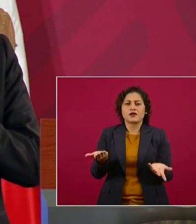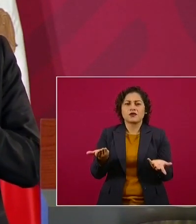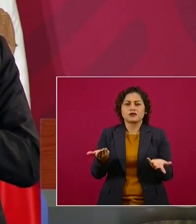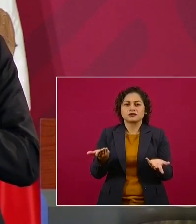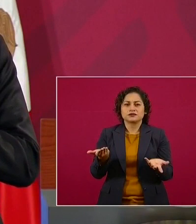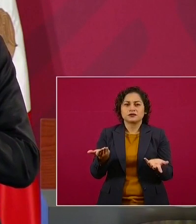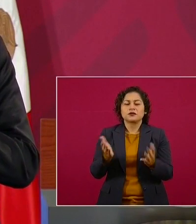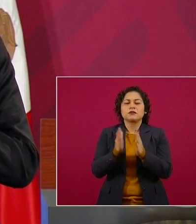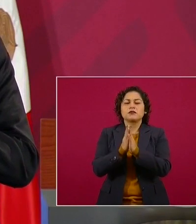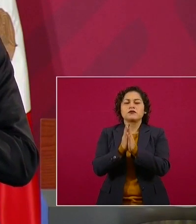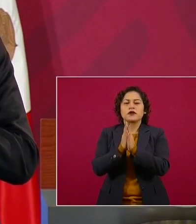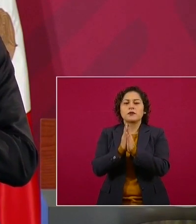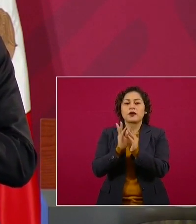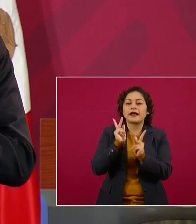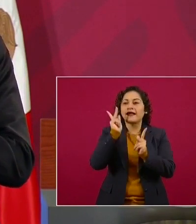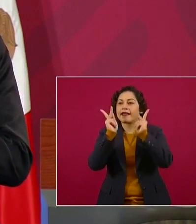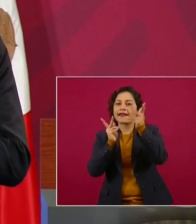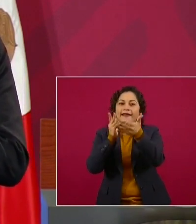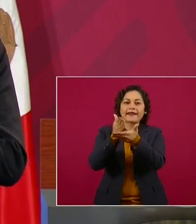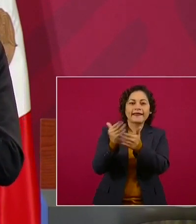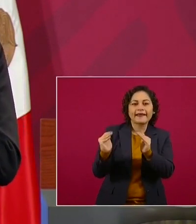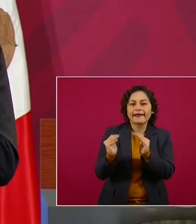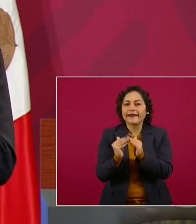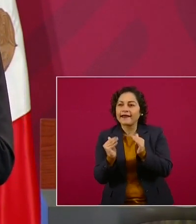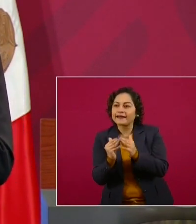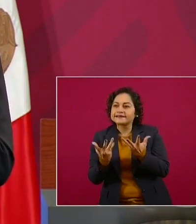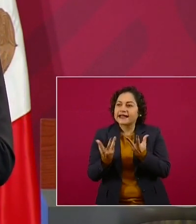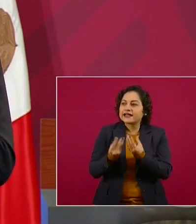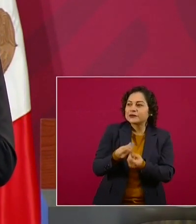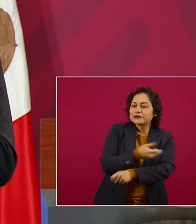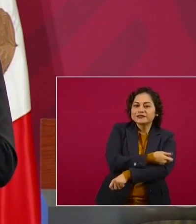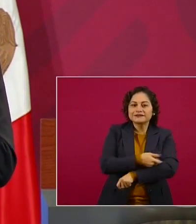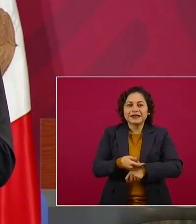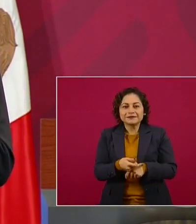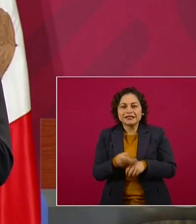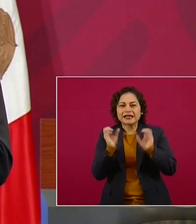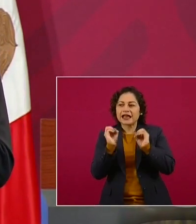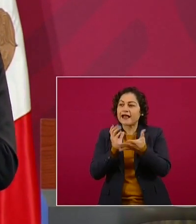visitas, aunque sean nuestros seres queridos,